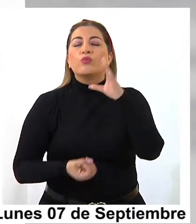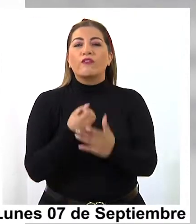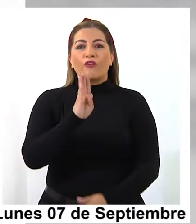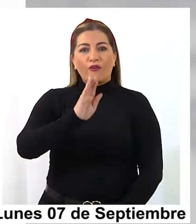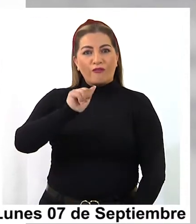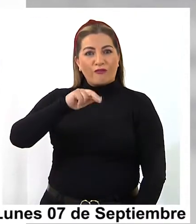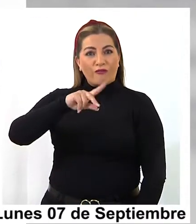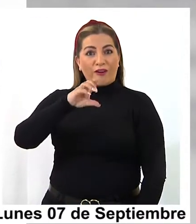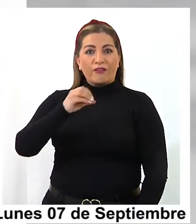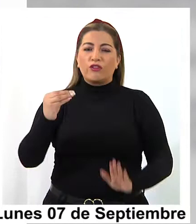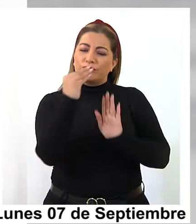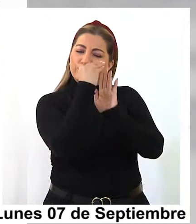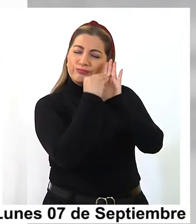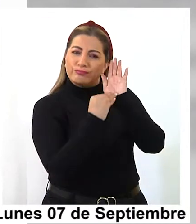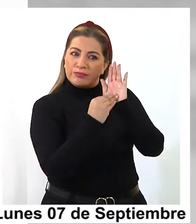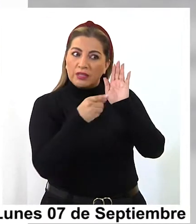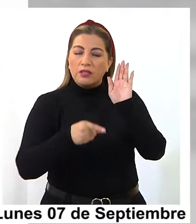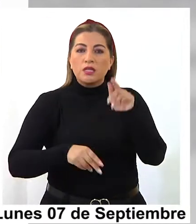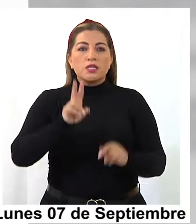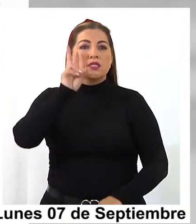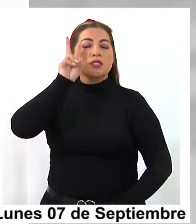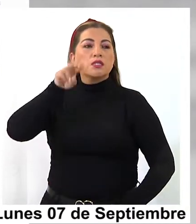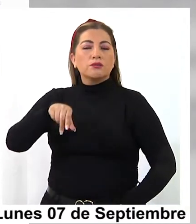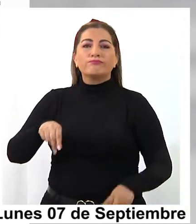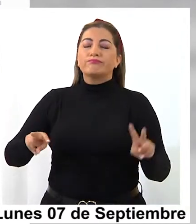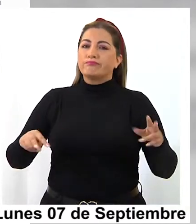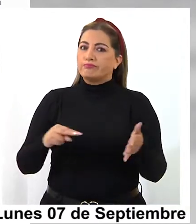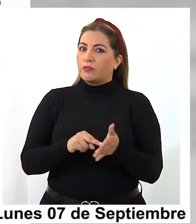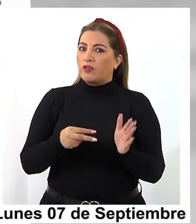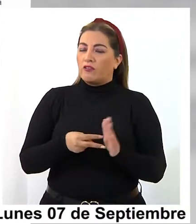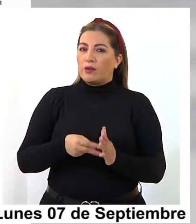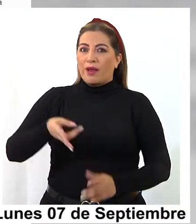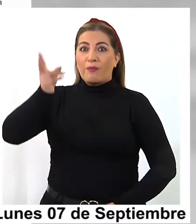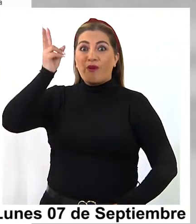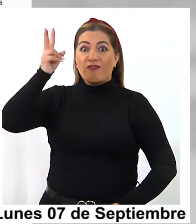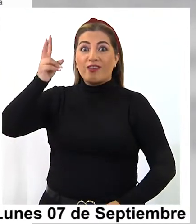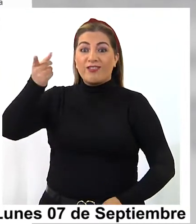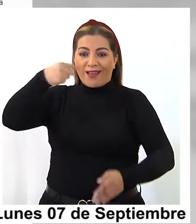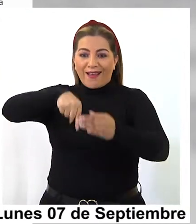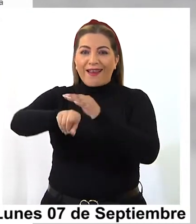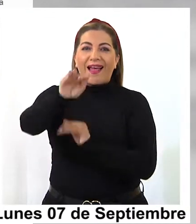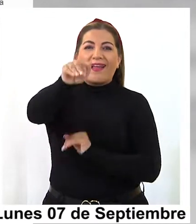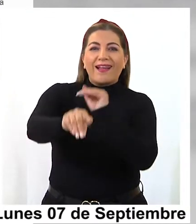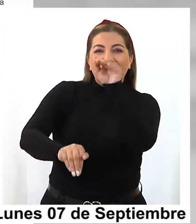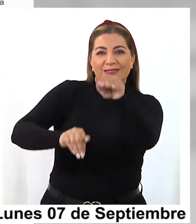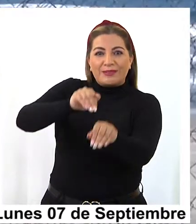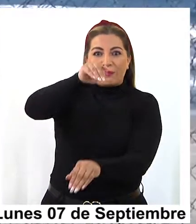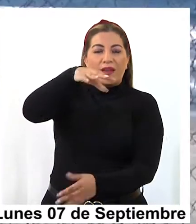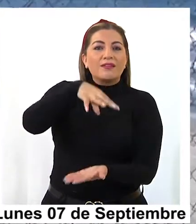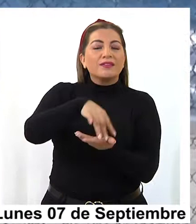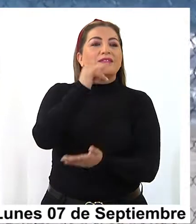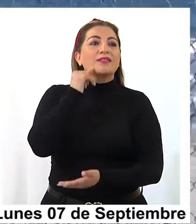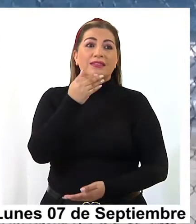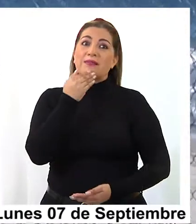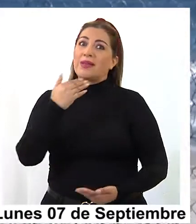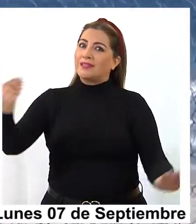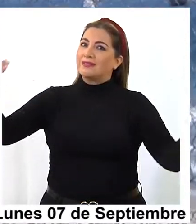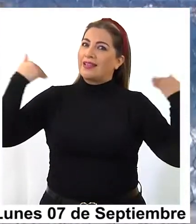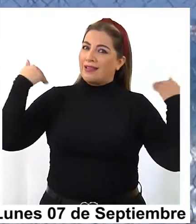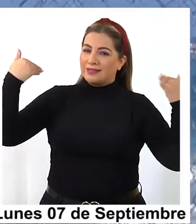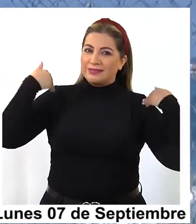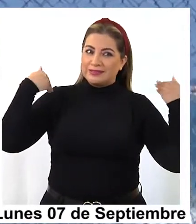el cual señala que se deja sin efecto la prohibición de acceso a las playas de la región y la realización de actividades